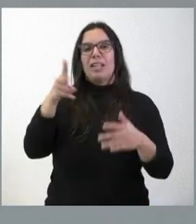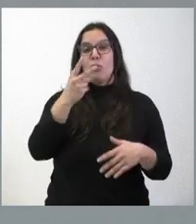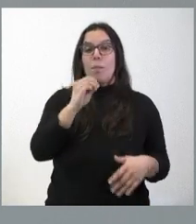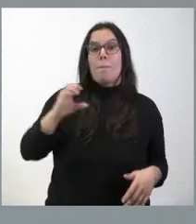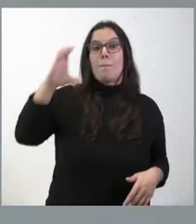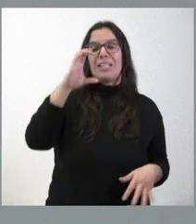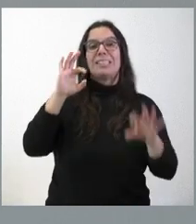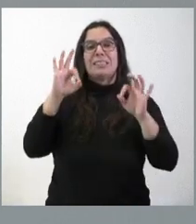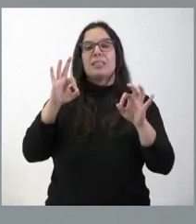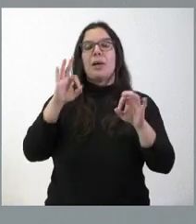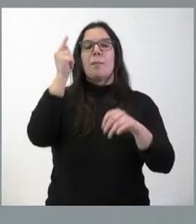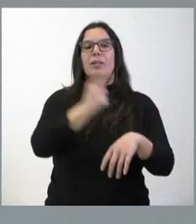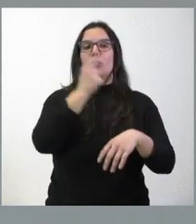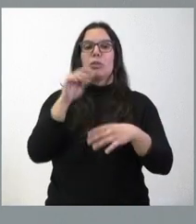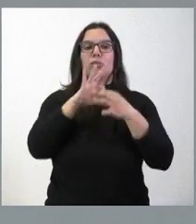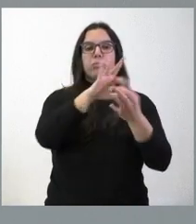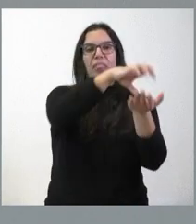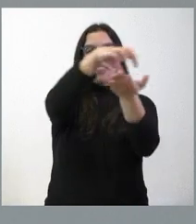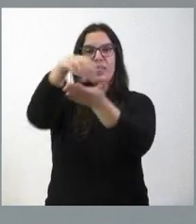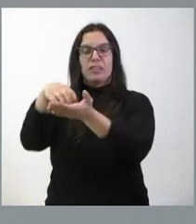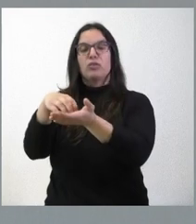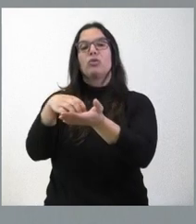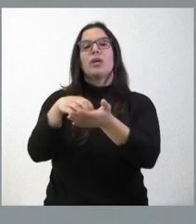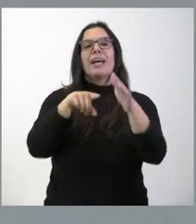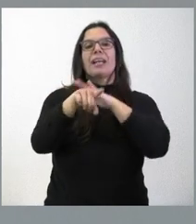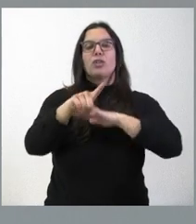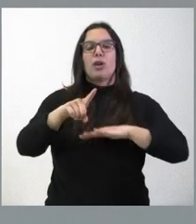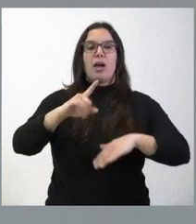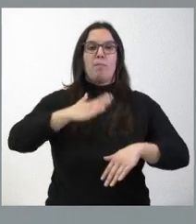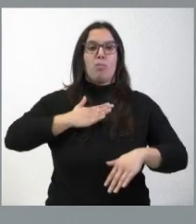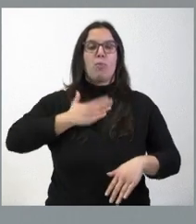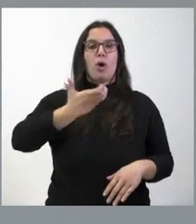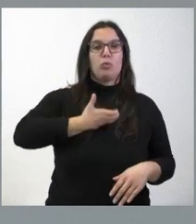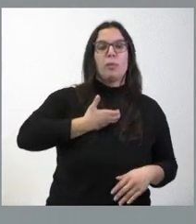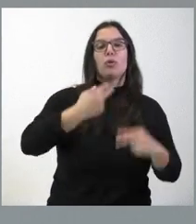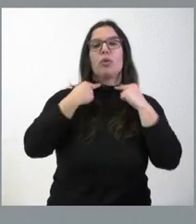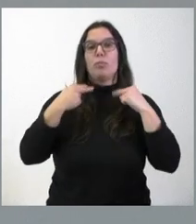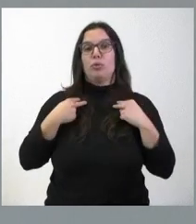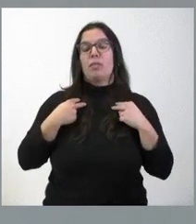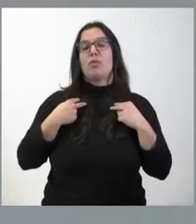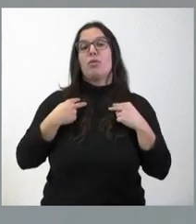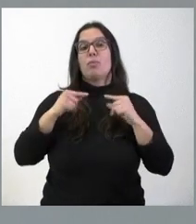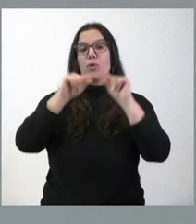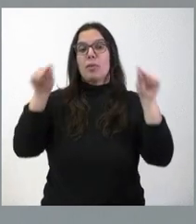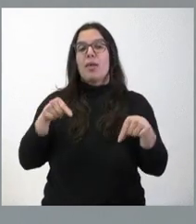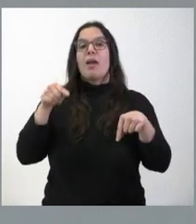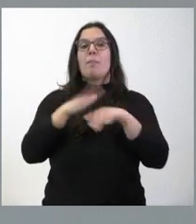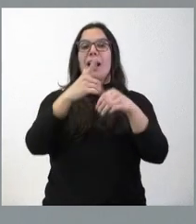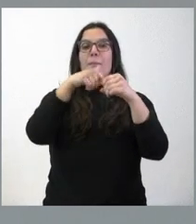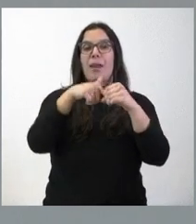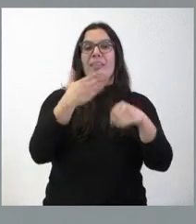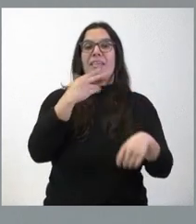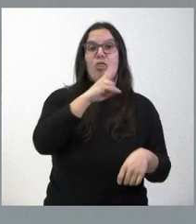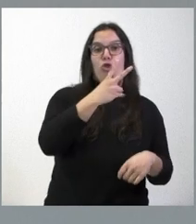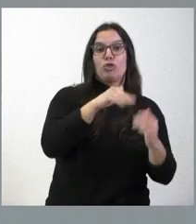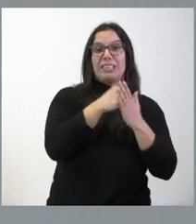destinado a diversos centros gestionados por entidades locales adheridas a la oferta gratuita de plazas para escolares de dos a tres años en el curso